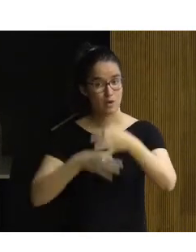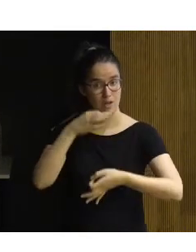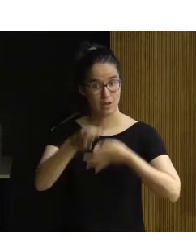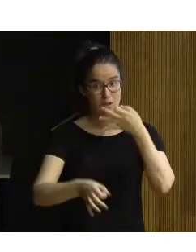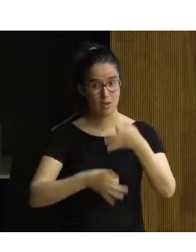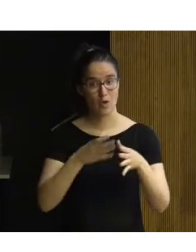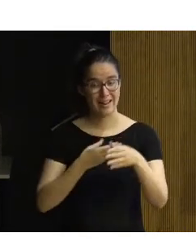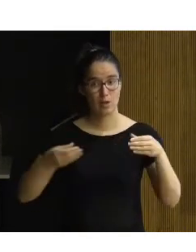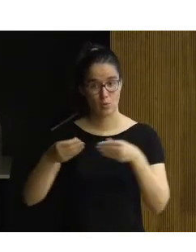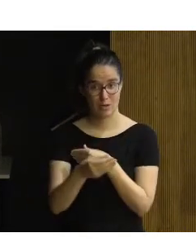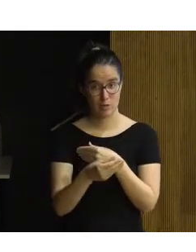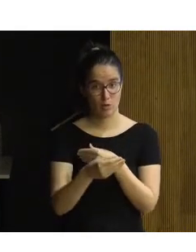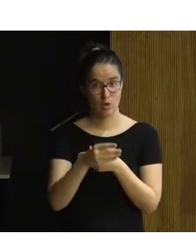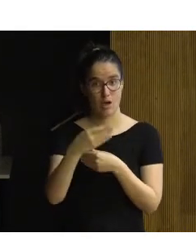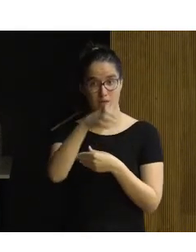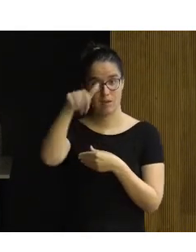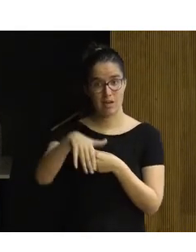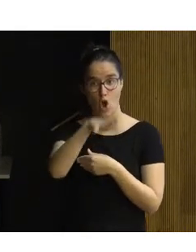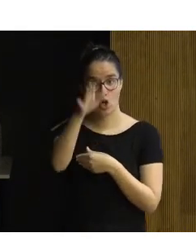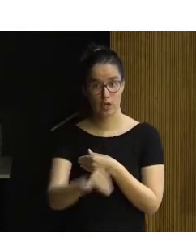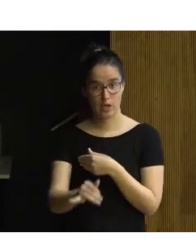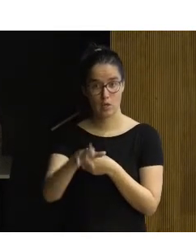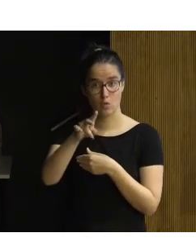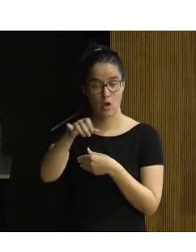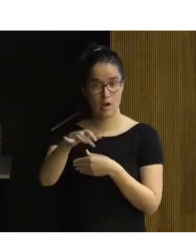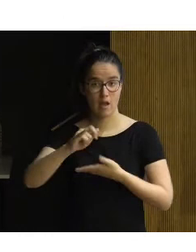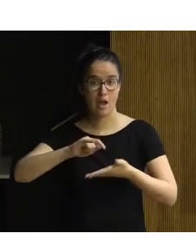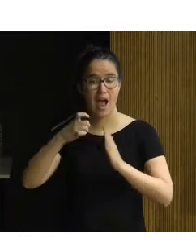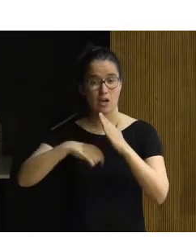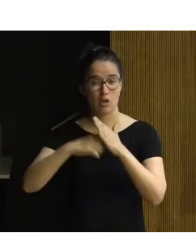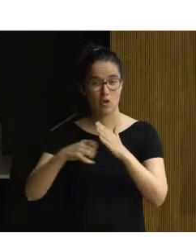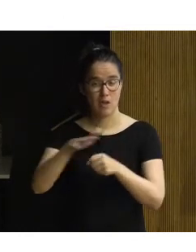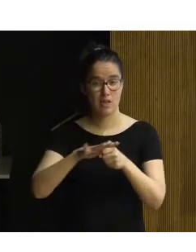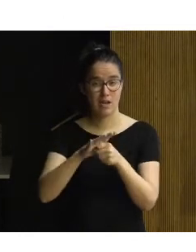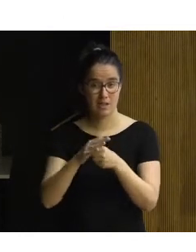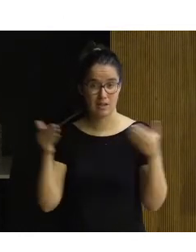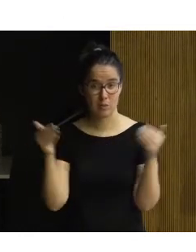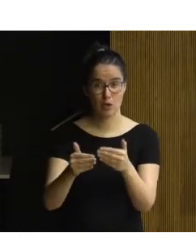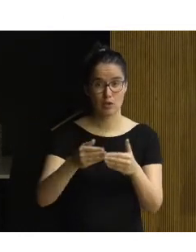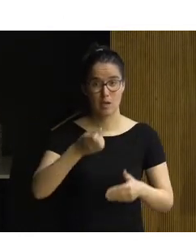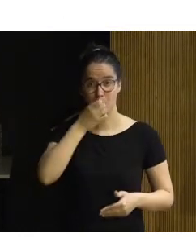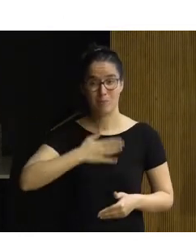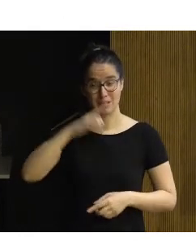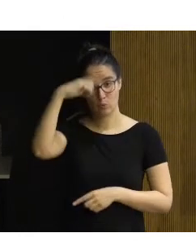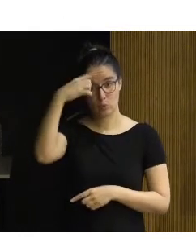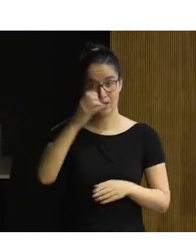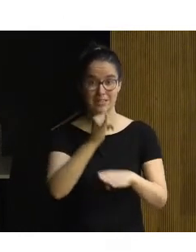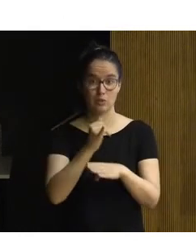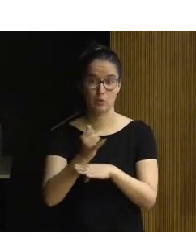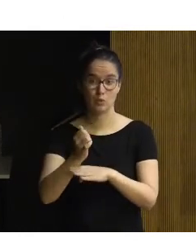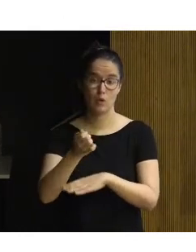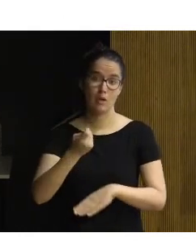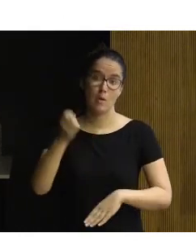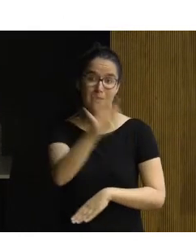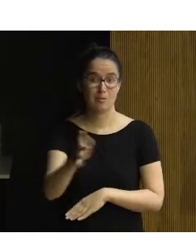el documento, a doña Belén Rodríguez Nuere, arqueóloga del área de intervenciones en bienes culturales del Instituto de Patrimonio Cultural de España del